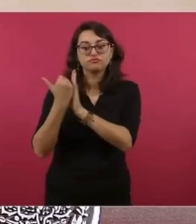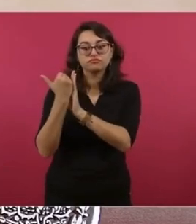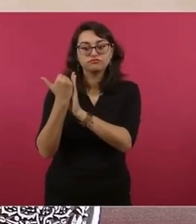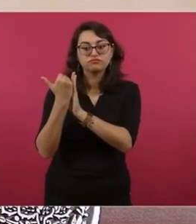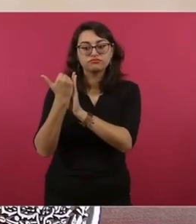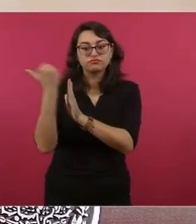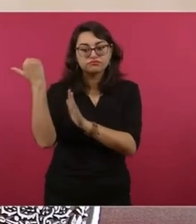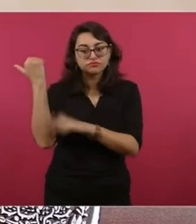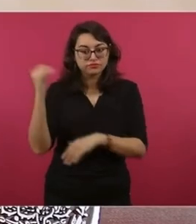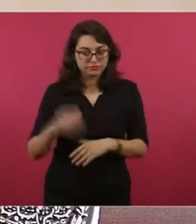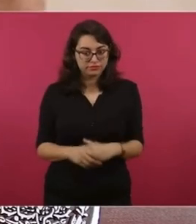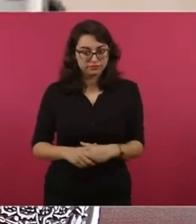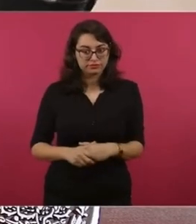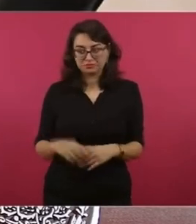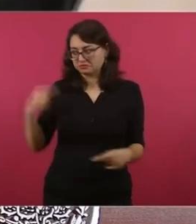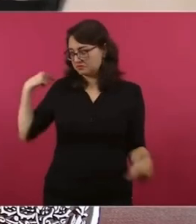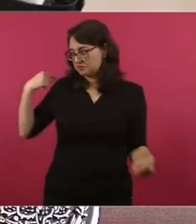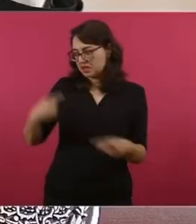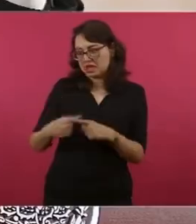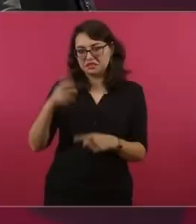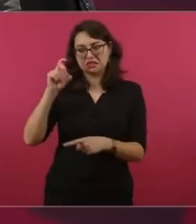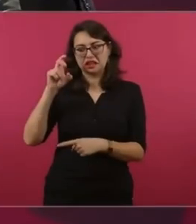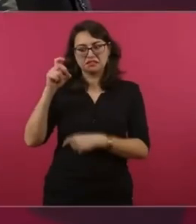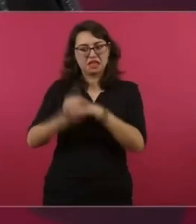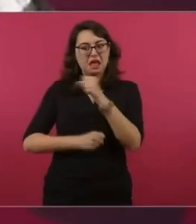en 30 años,